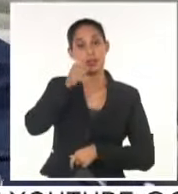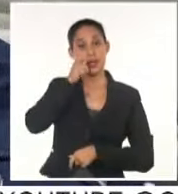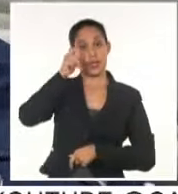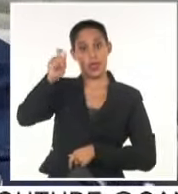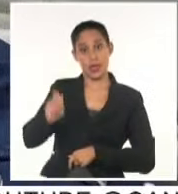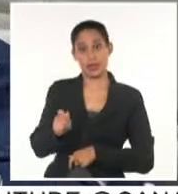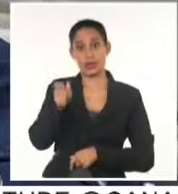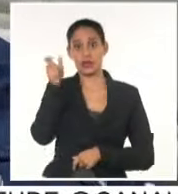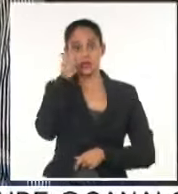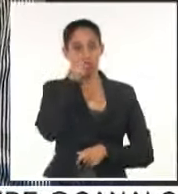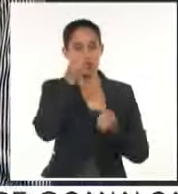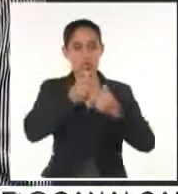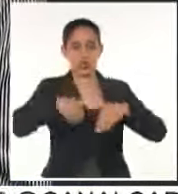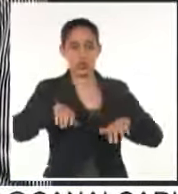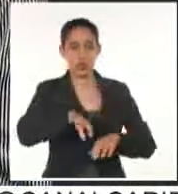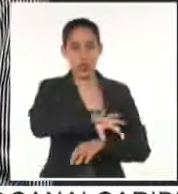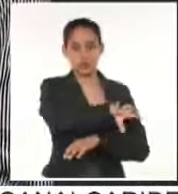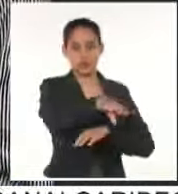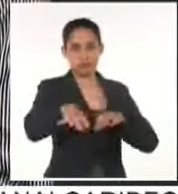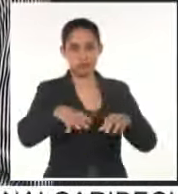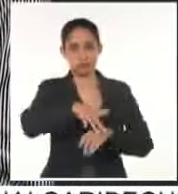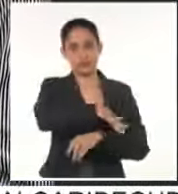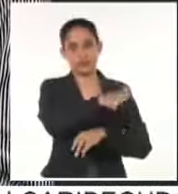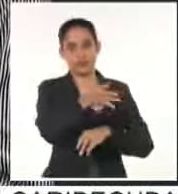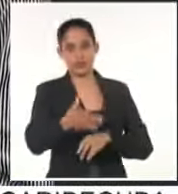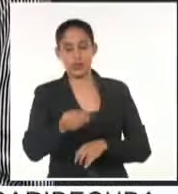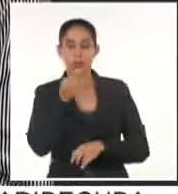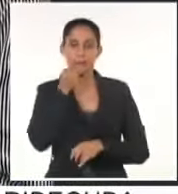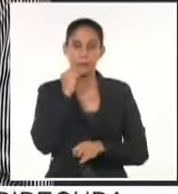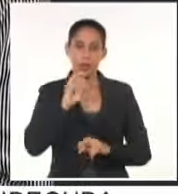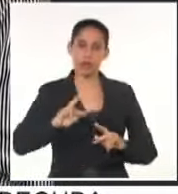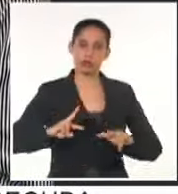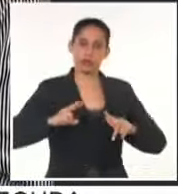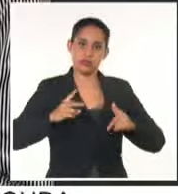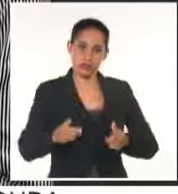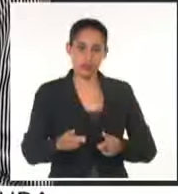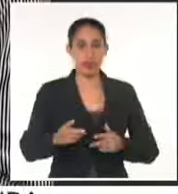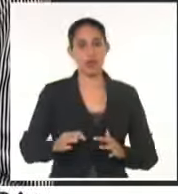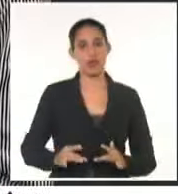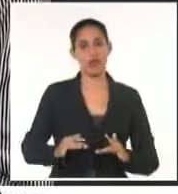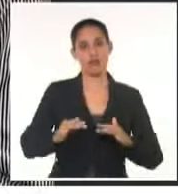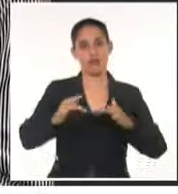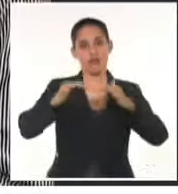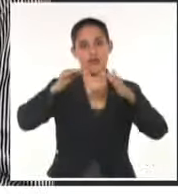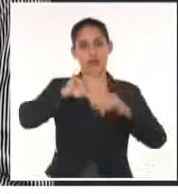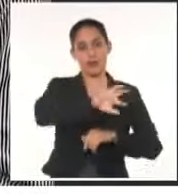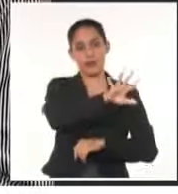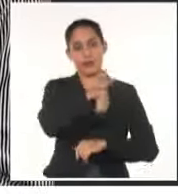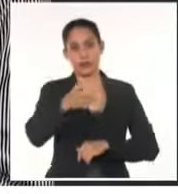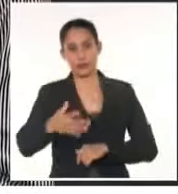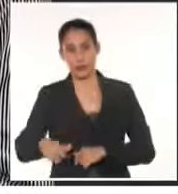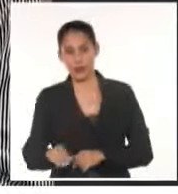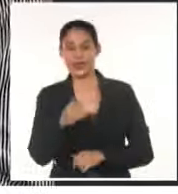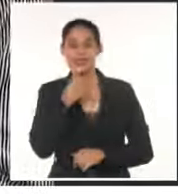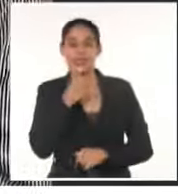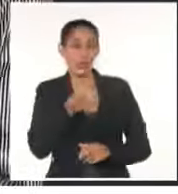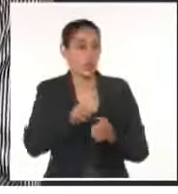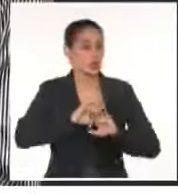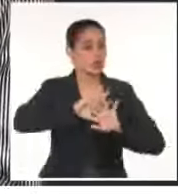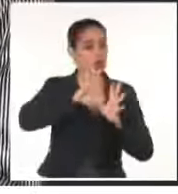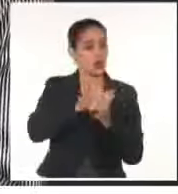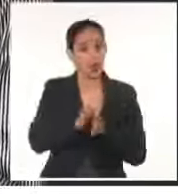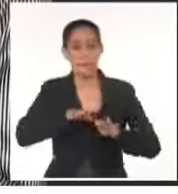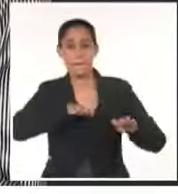vigilancia en las costas ante la posibilidad de que se produzcan penetraciones del mar. Díaz Canel instó a adelantar todo lo que se pueda